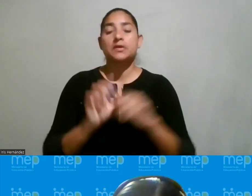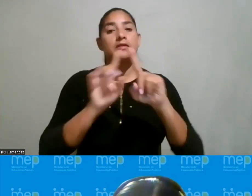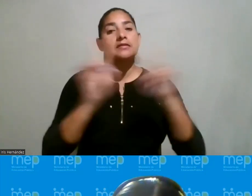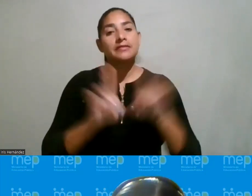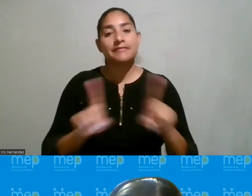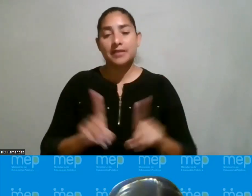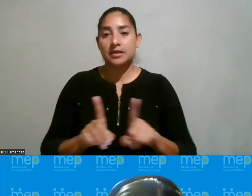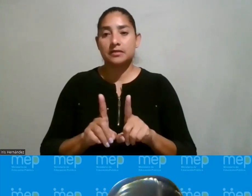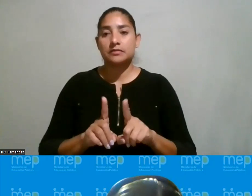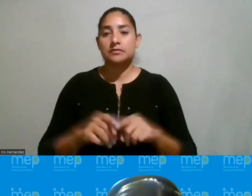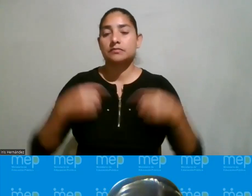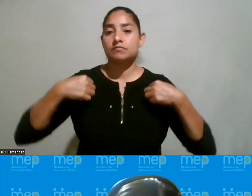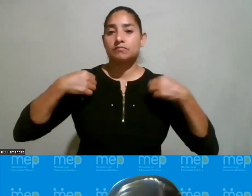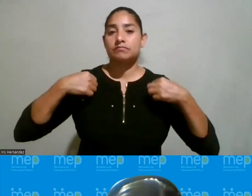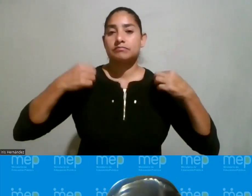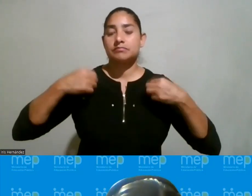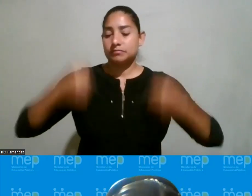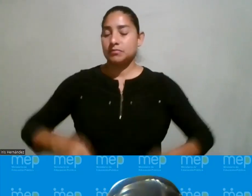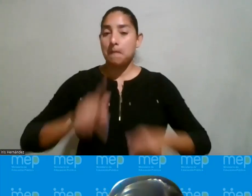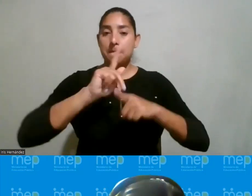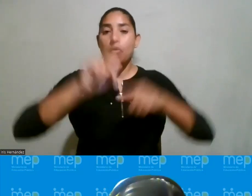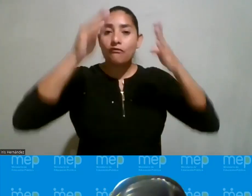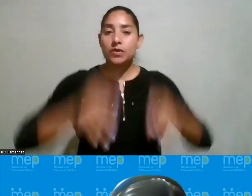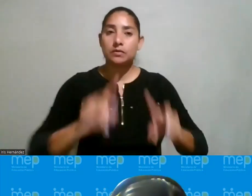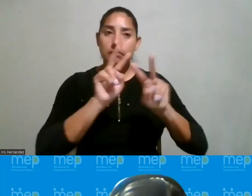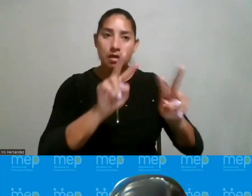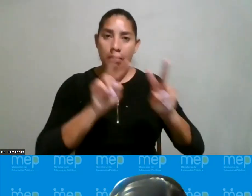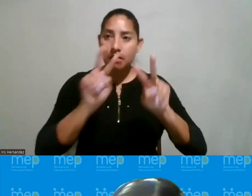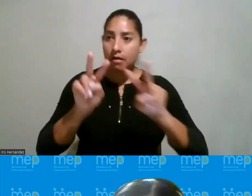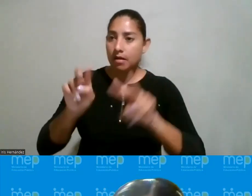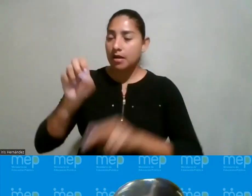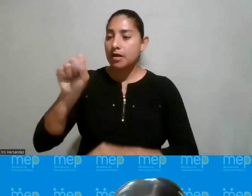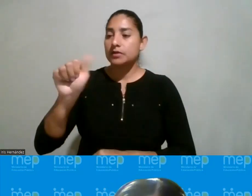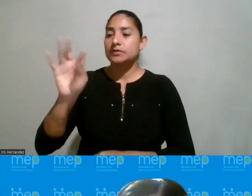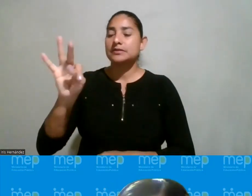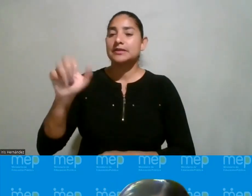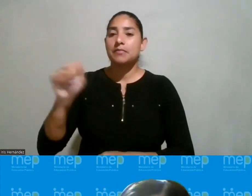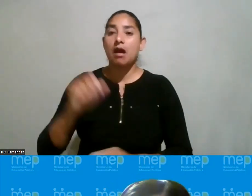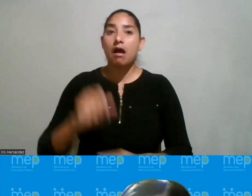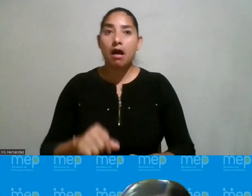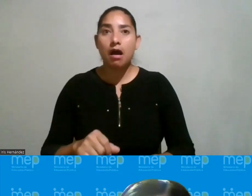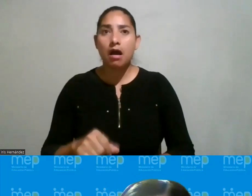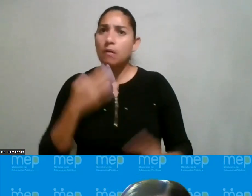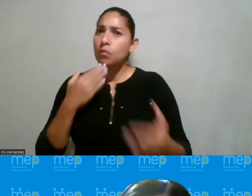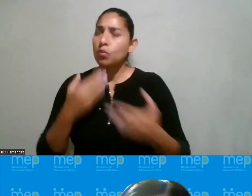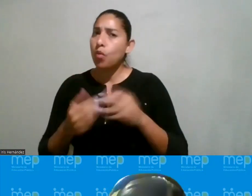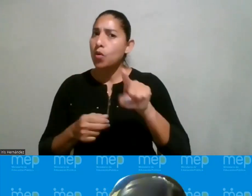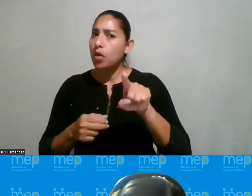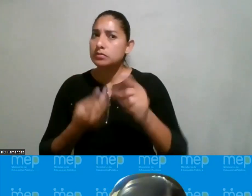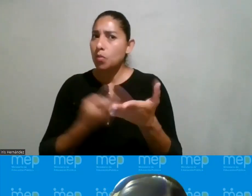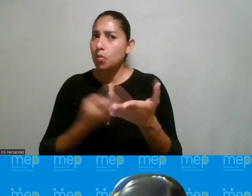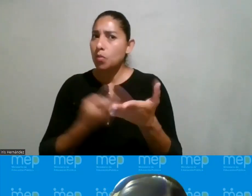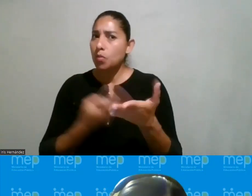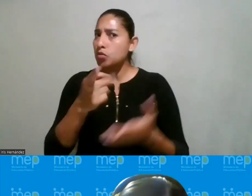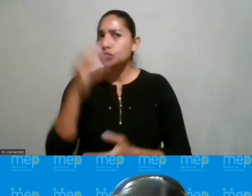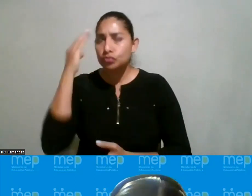diferentes vestuarios de diferentes profesiones de la parte de STEAM y entonces decían bueno yo no había valorado esto